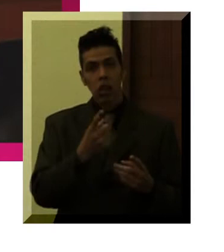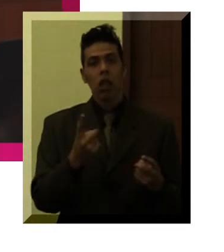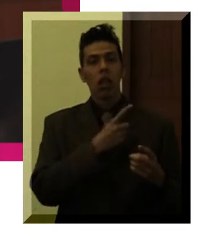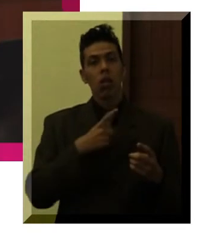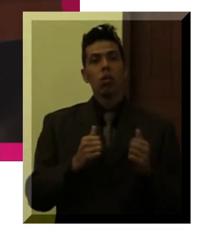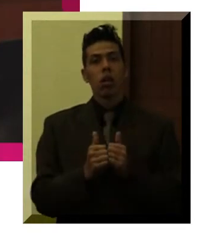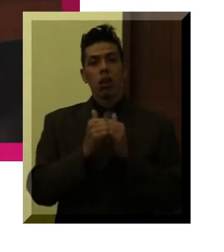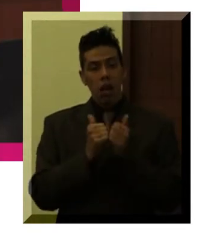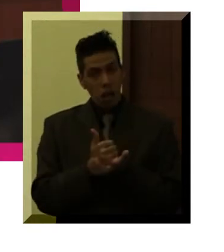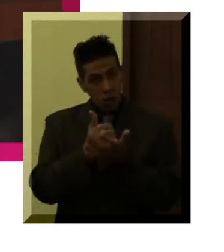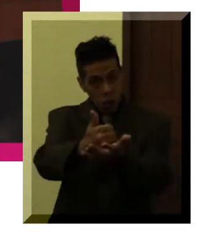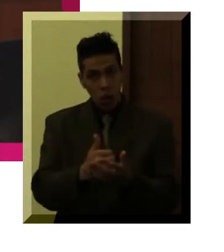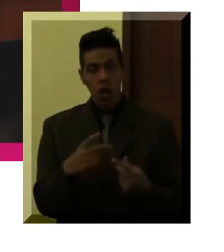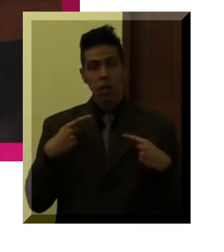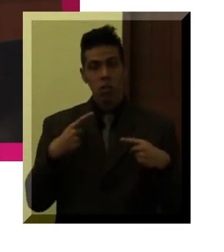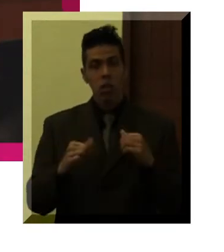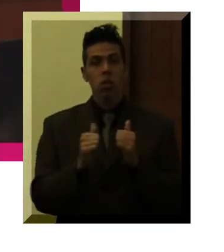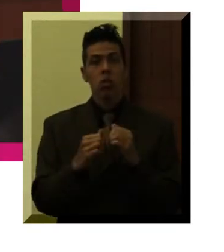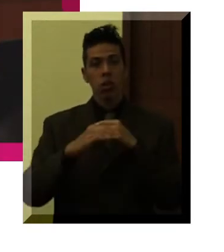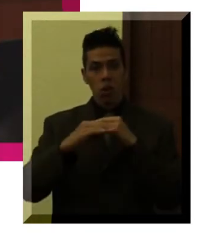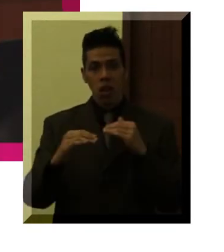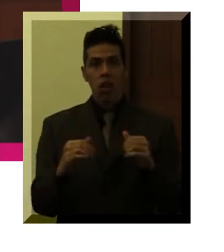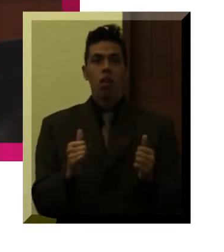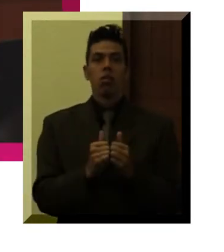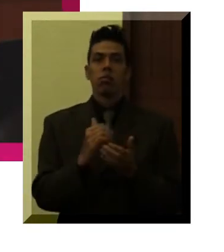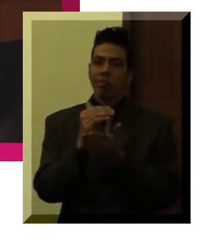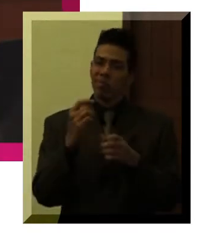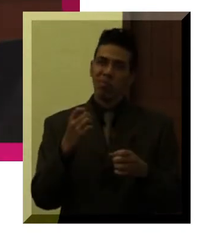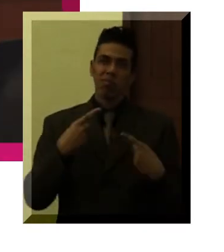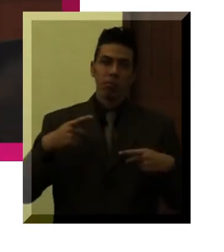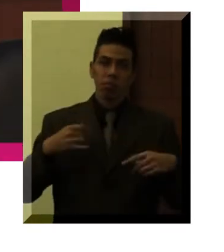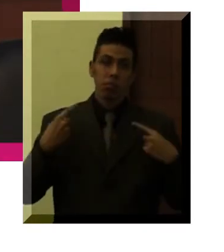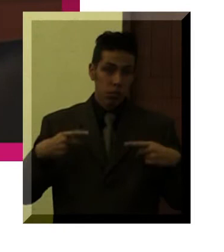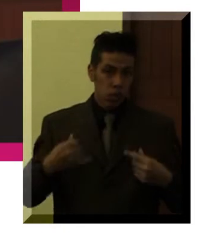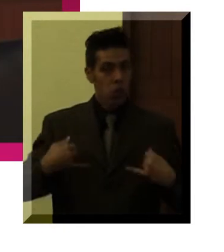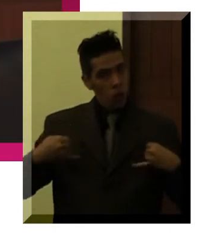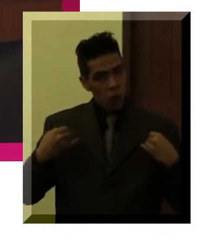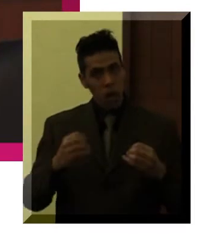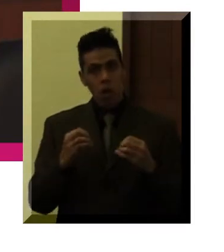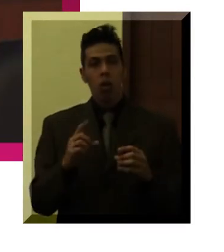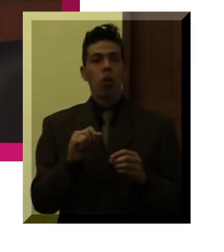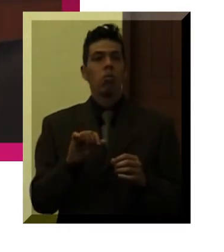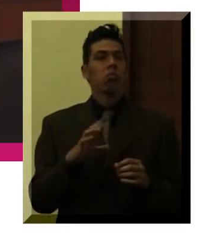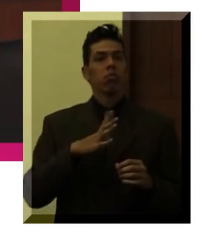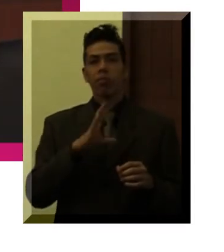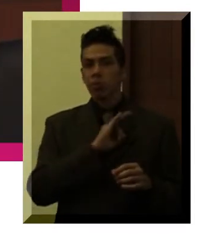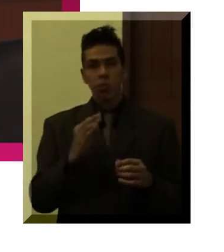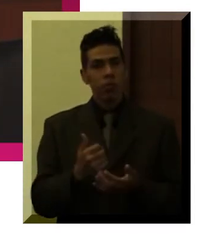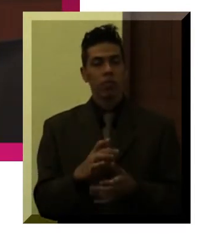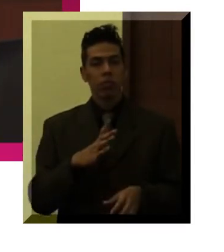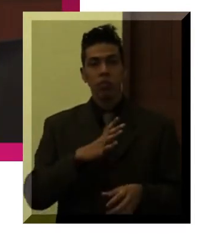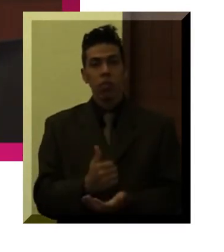por ejemplo, con discapacidad intelectual, como con una minoría de edad, con una incapacidad de gozo y de